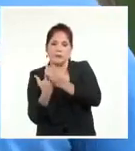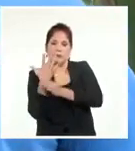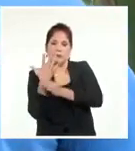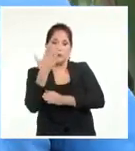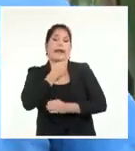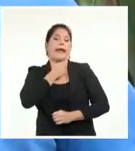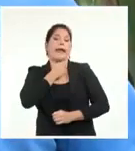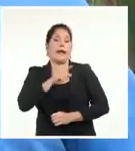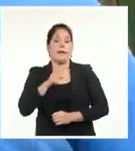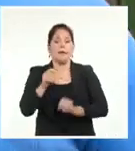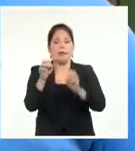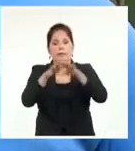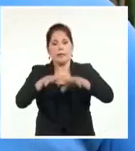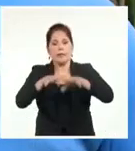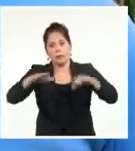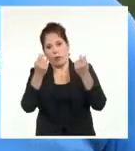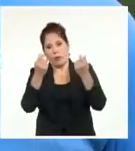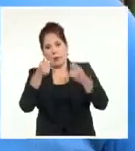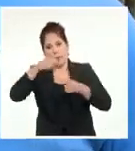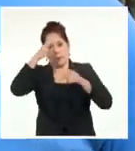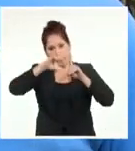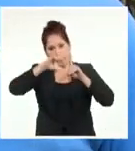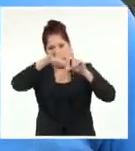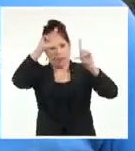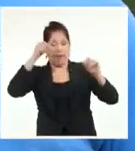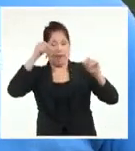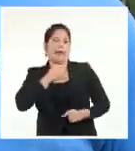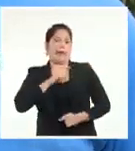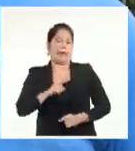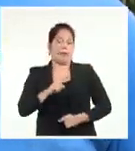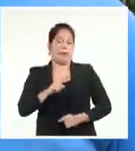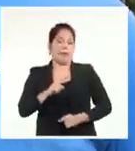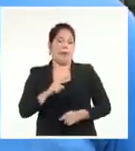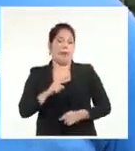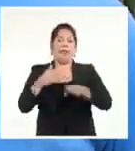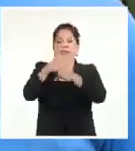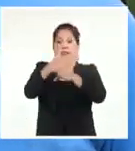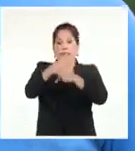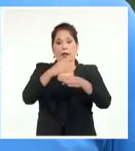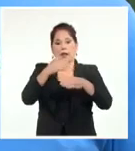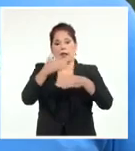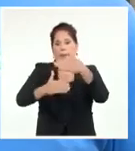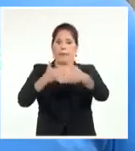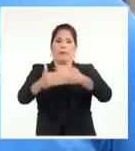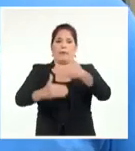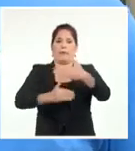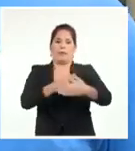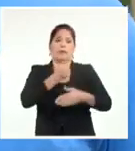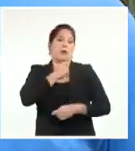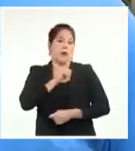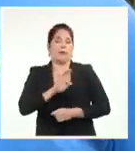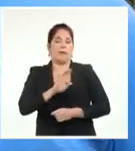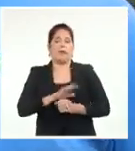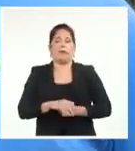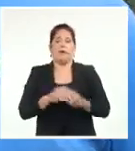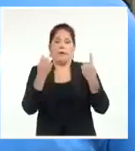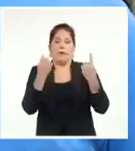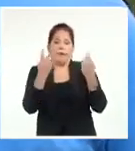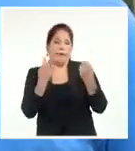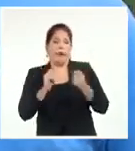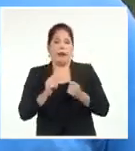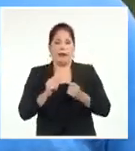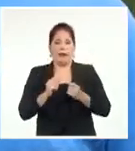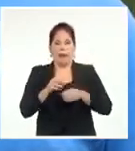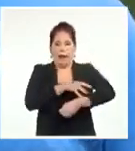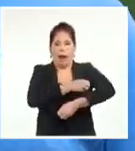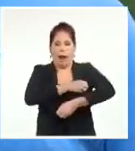problemas de la situación económica que está viviendo el país y todo por lo que estamos pasando, llegar a faltar lo que